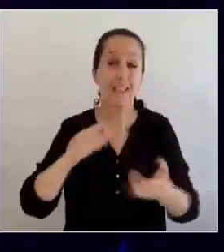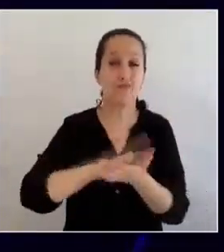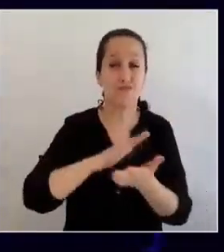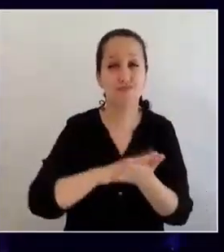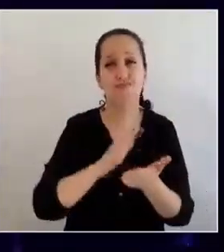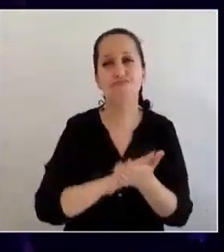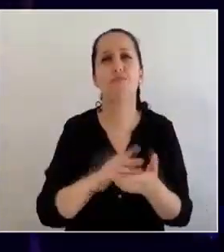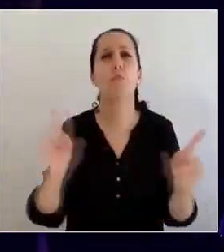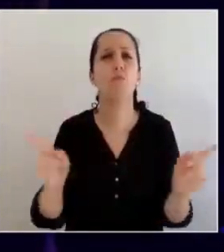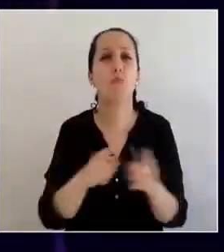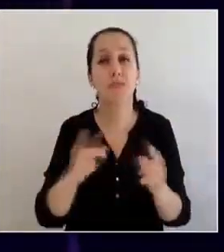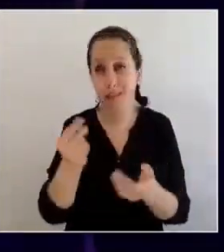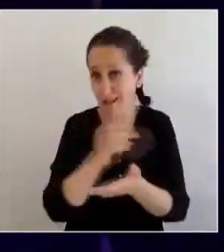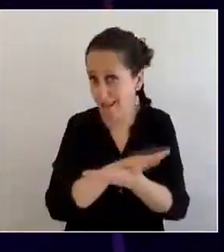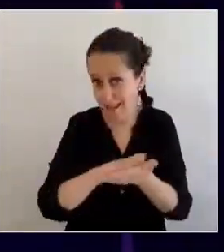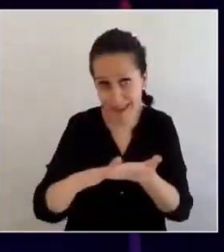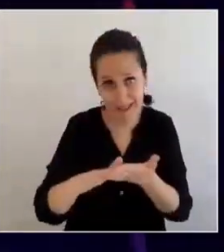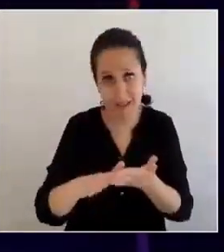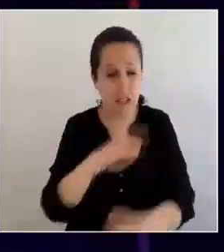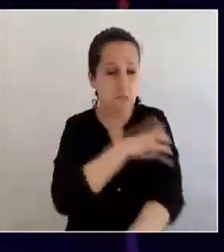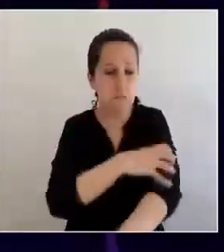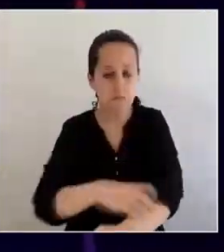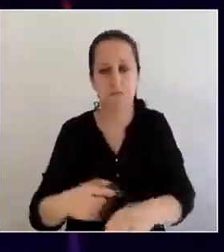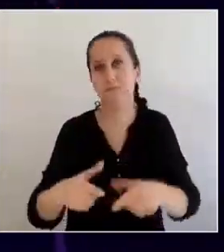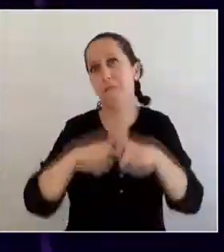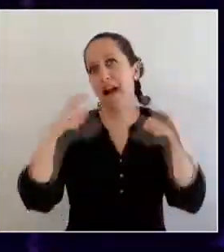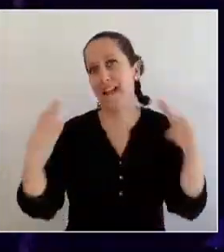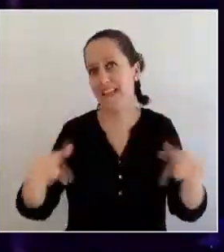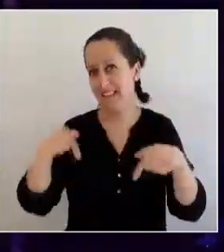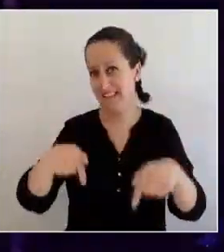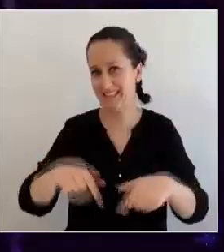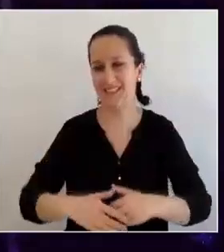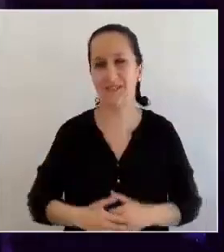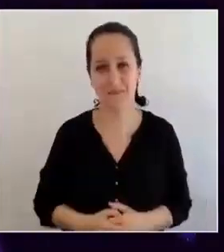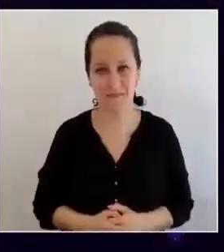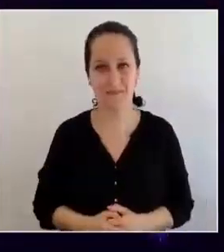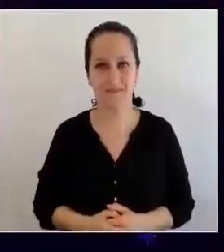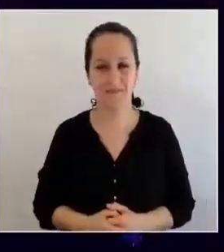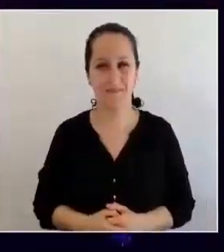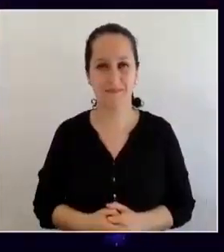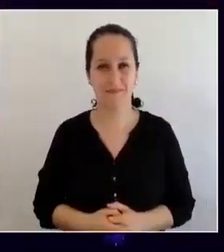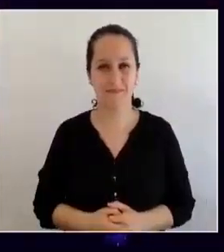el evento de música gratuito más grande del país.